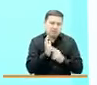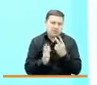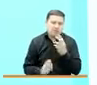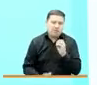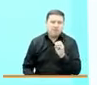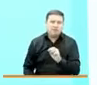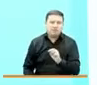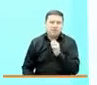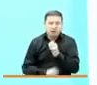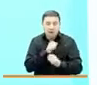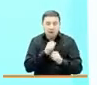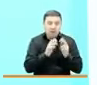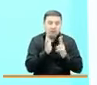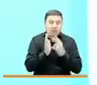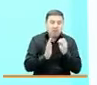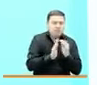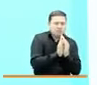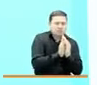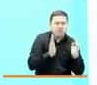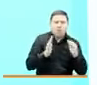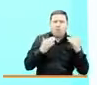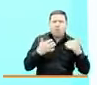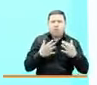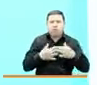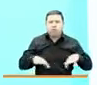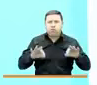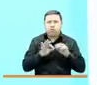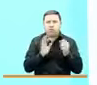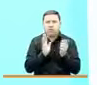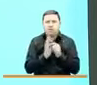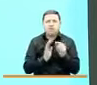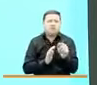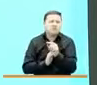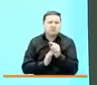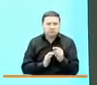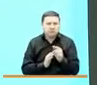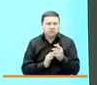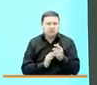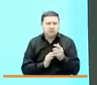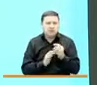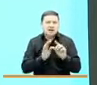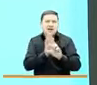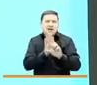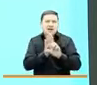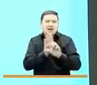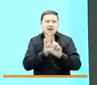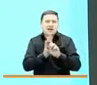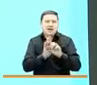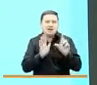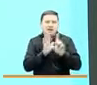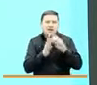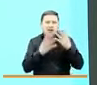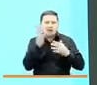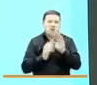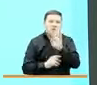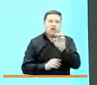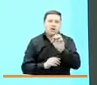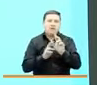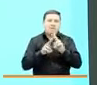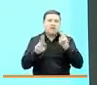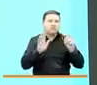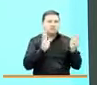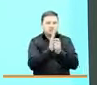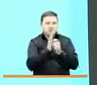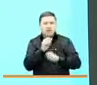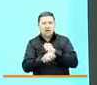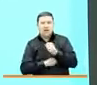Durante el año 2020, algo supremamente importante, es la prórroga de la ley. La ley 1448 tiene una vigencia hasta